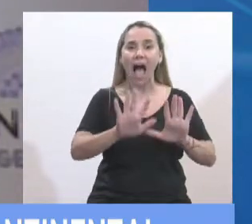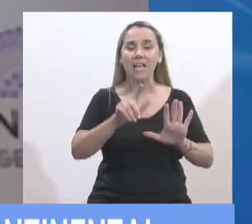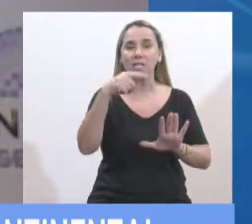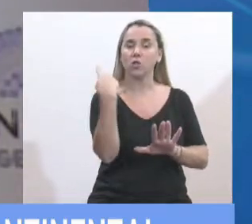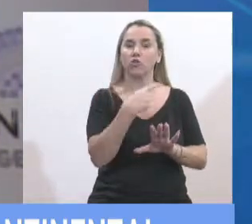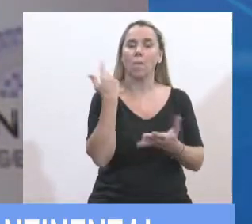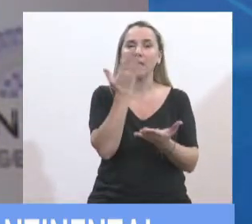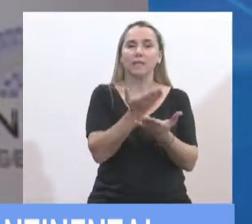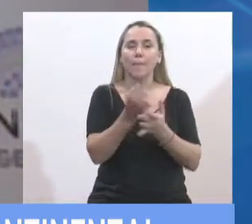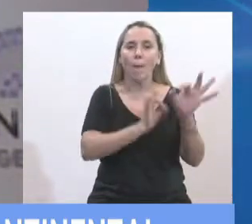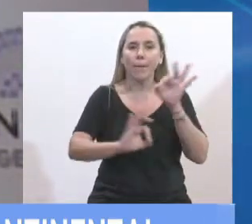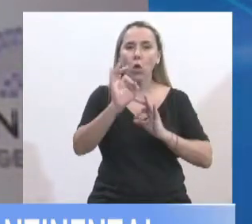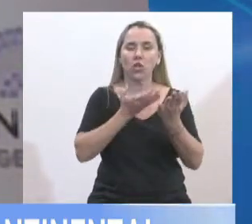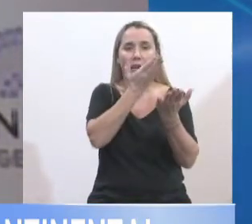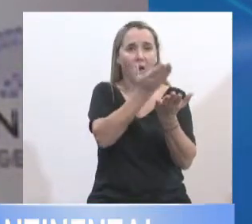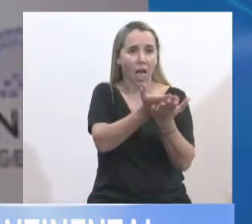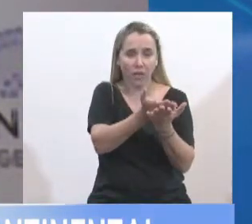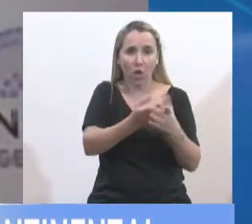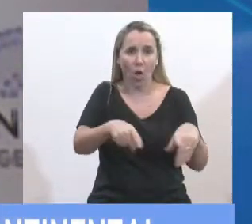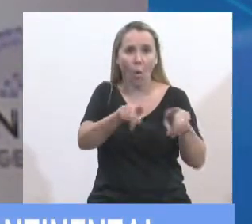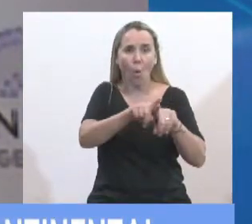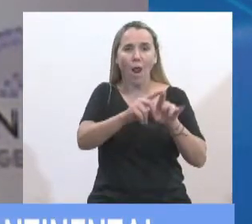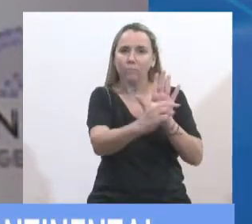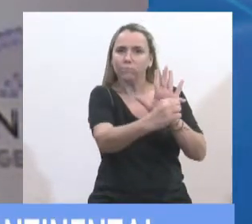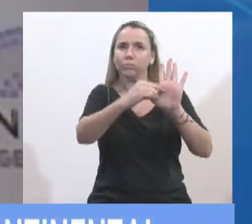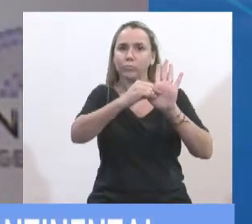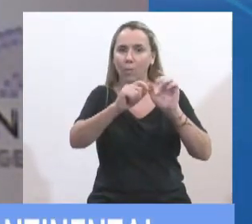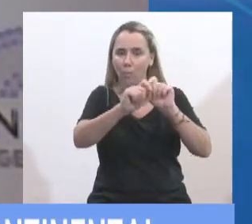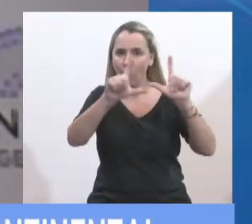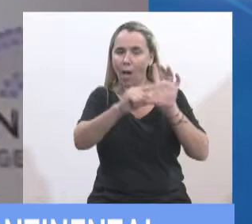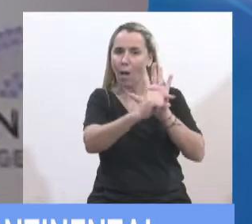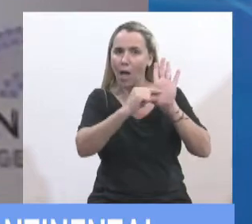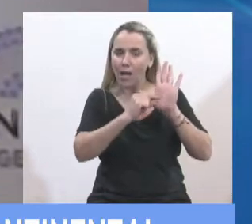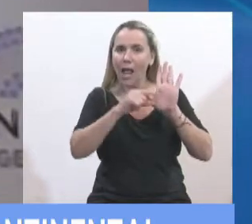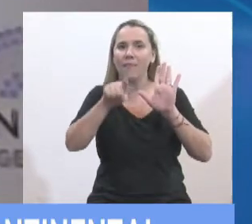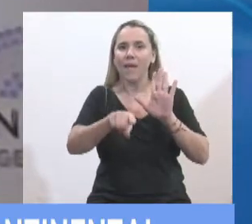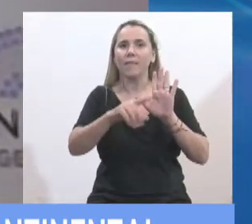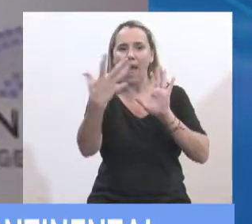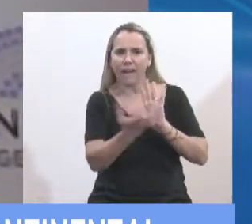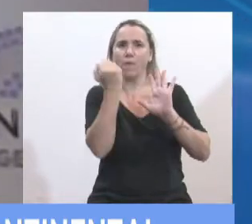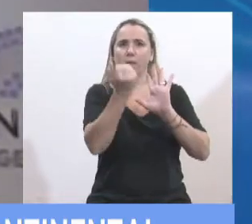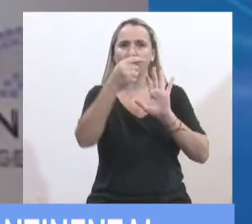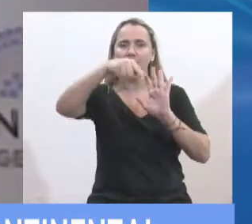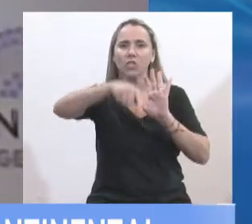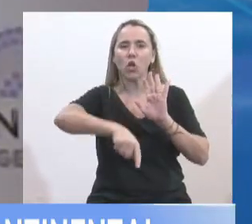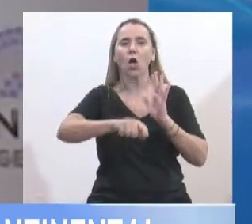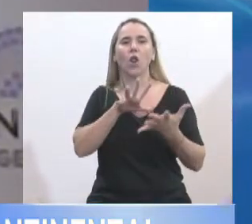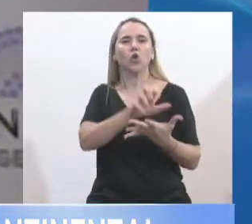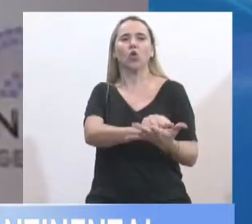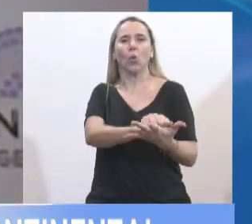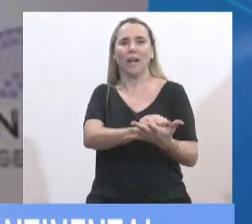presentamos un proyecto en igual sentido, resaltando la rica historia de reivindicación de nuestra soberanía